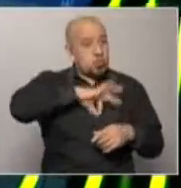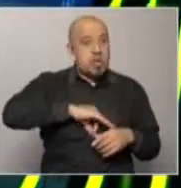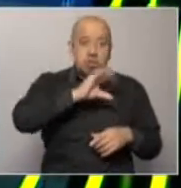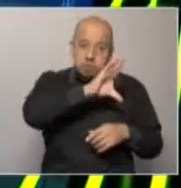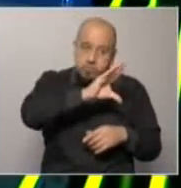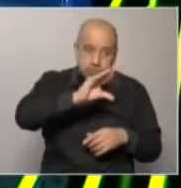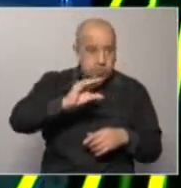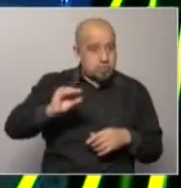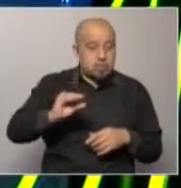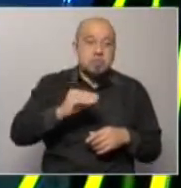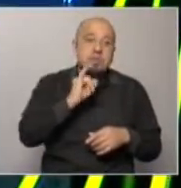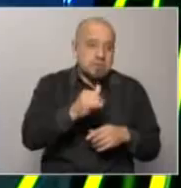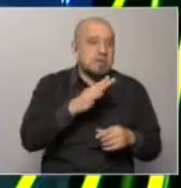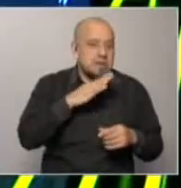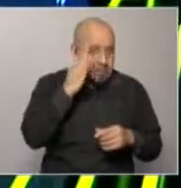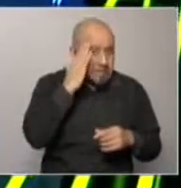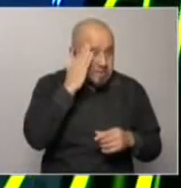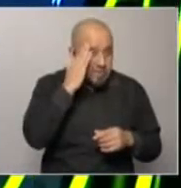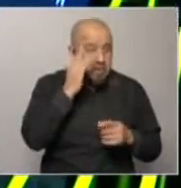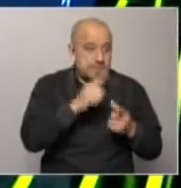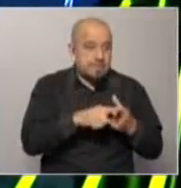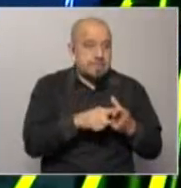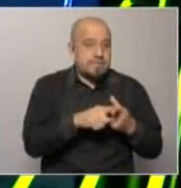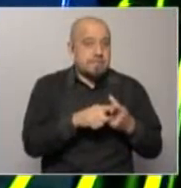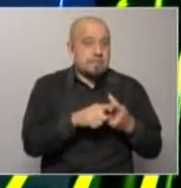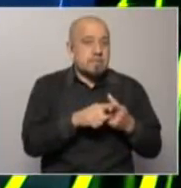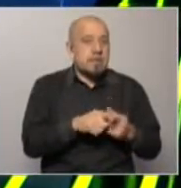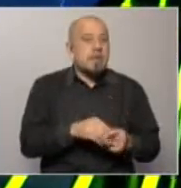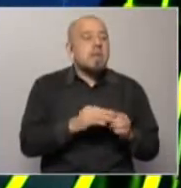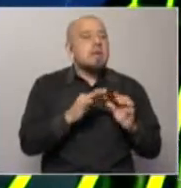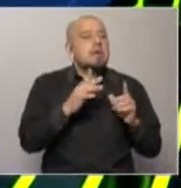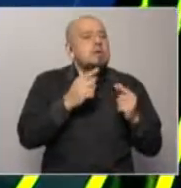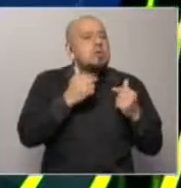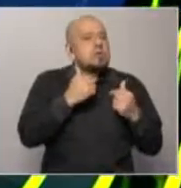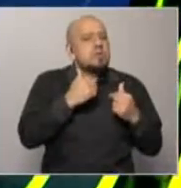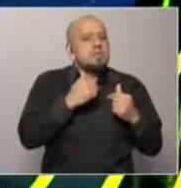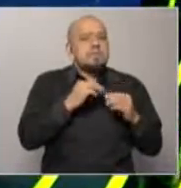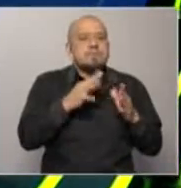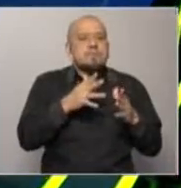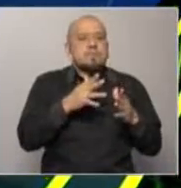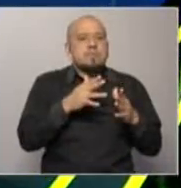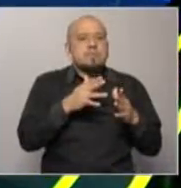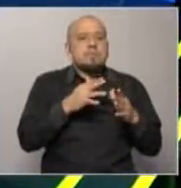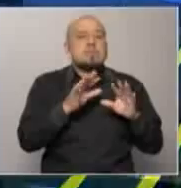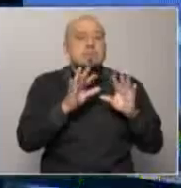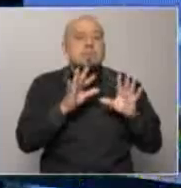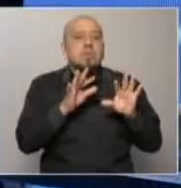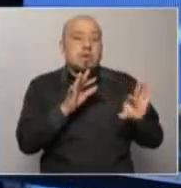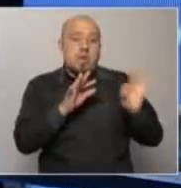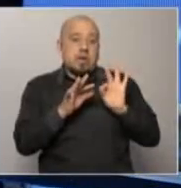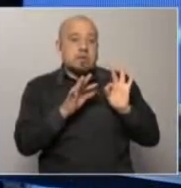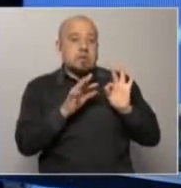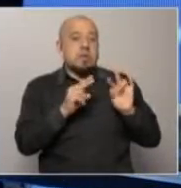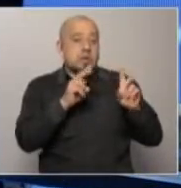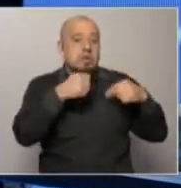claro y ya estaba sobrevolando y probablemente va a pasar así también creo que eso es parte que como ponerle la mano en el bolsillo digamos dentro de los